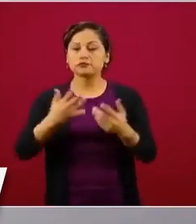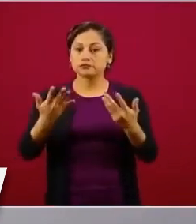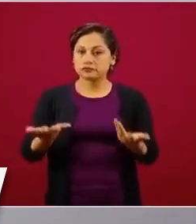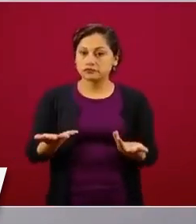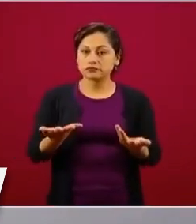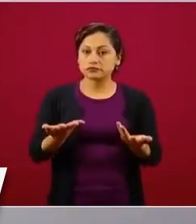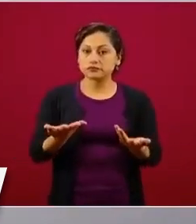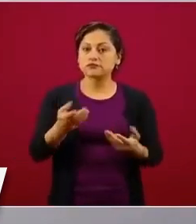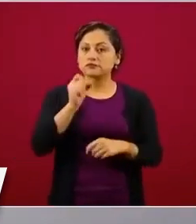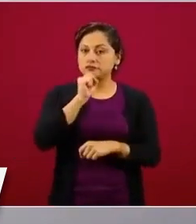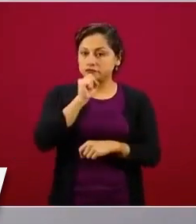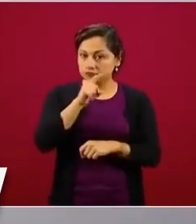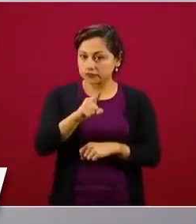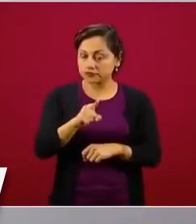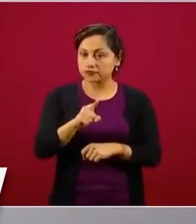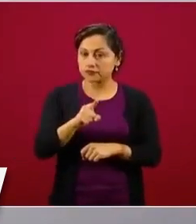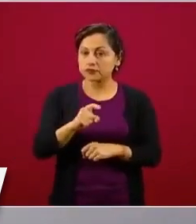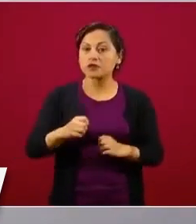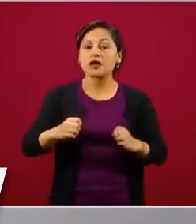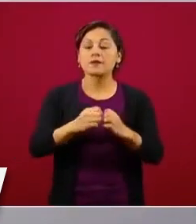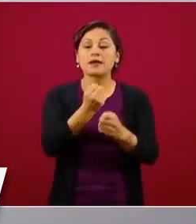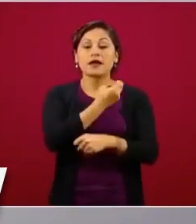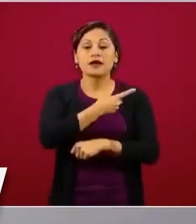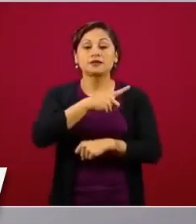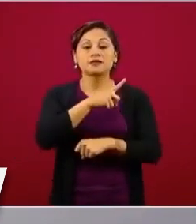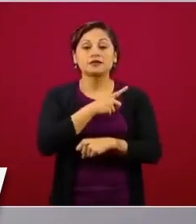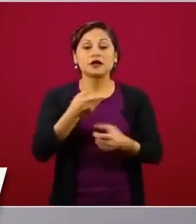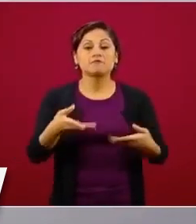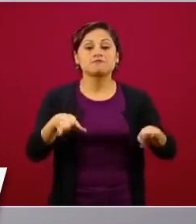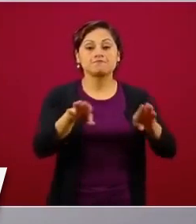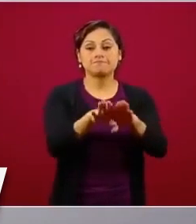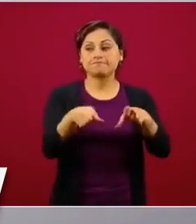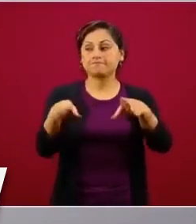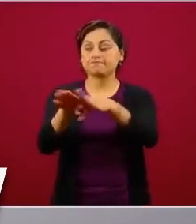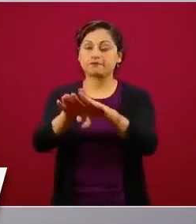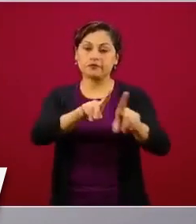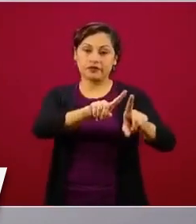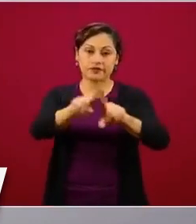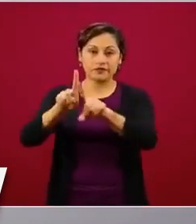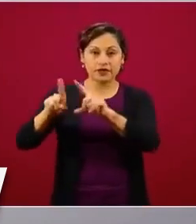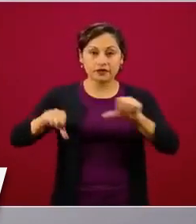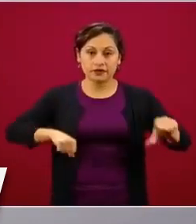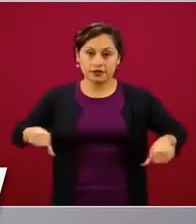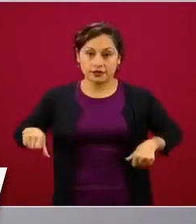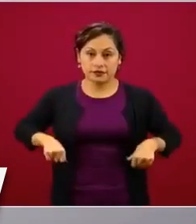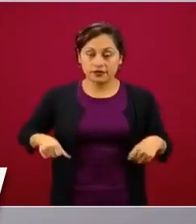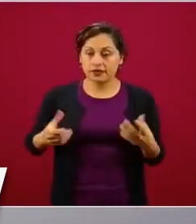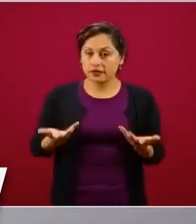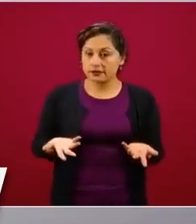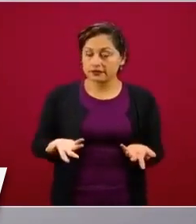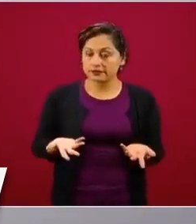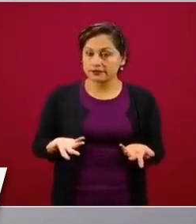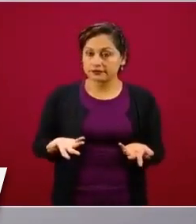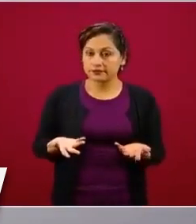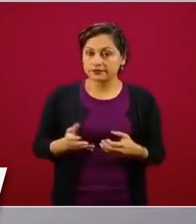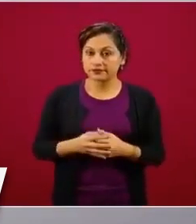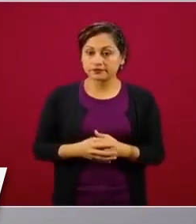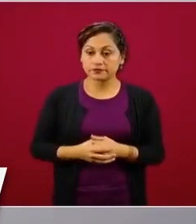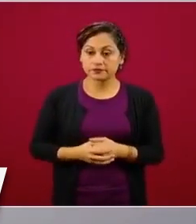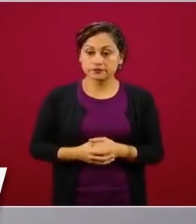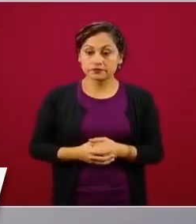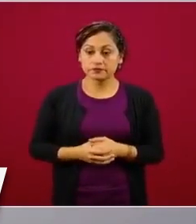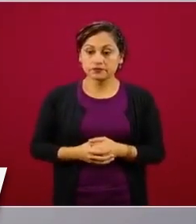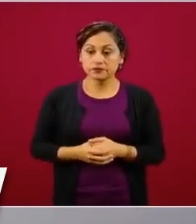parcial de las actividades productivas, en algunos casos